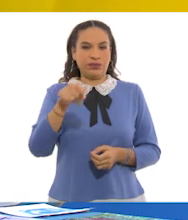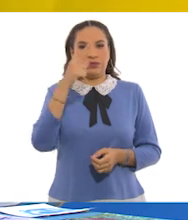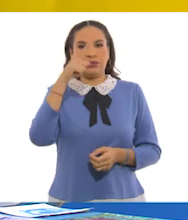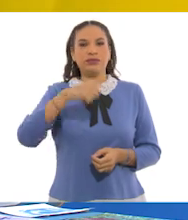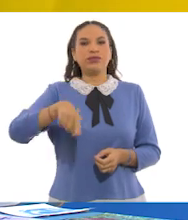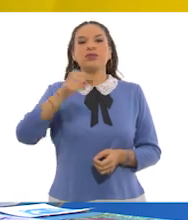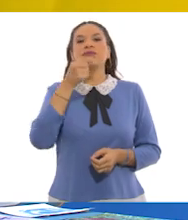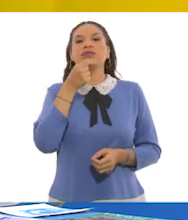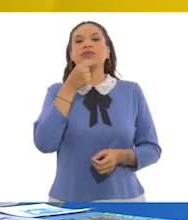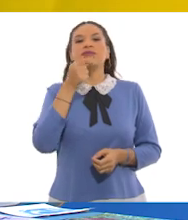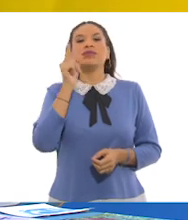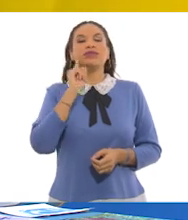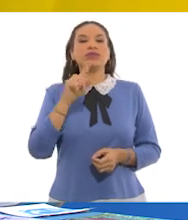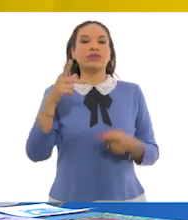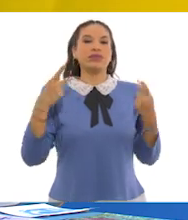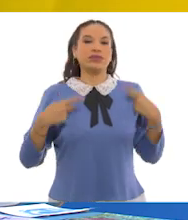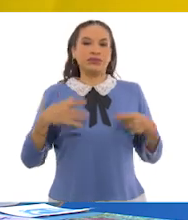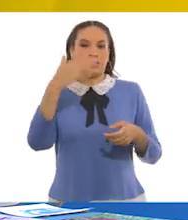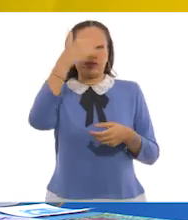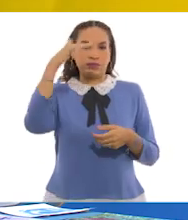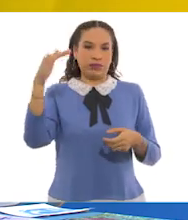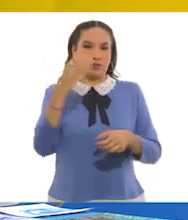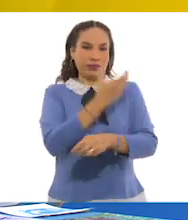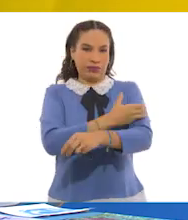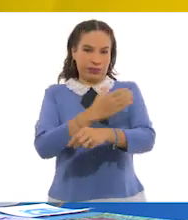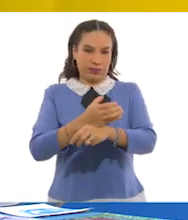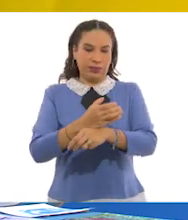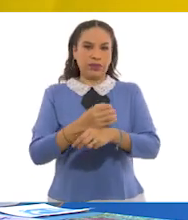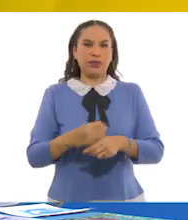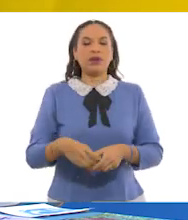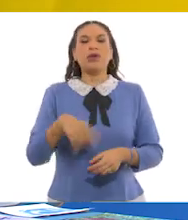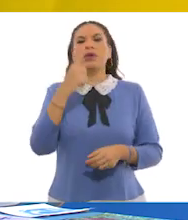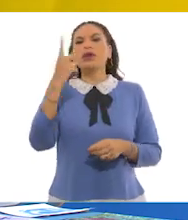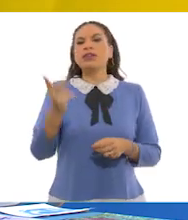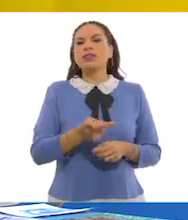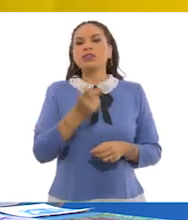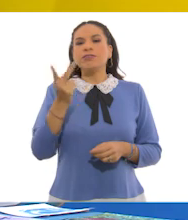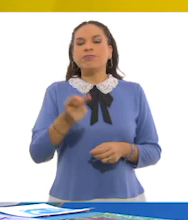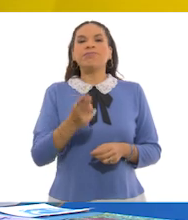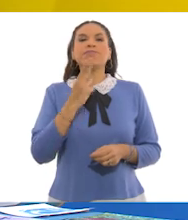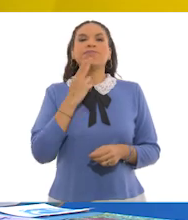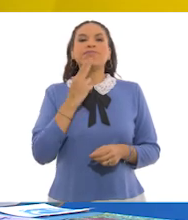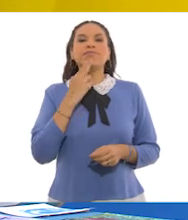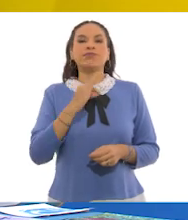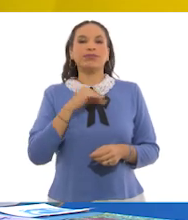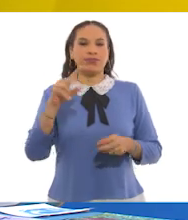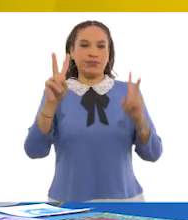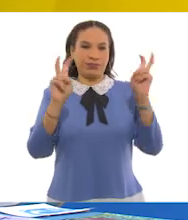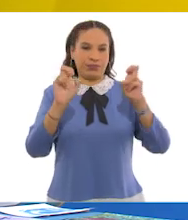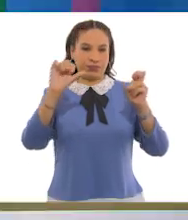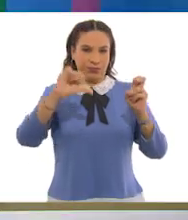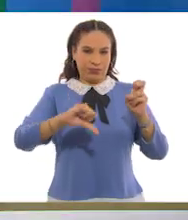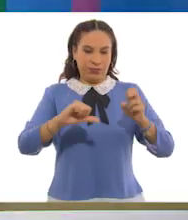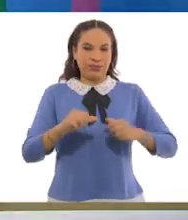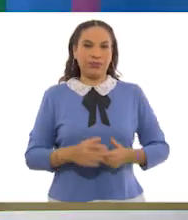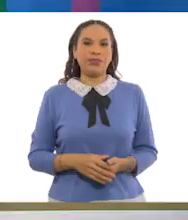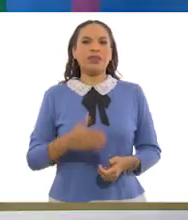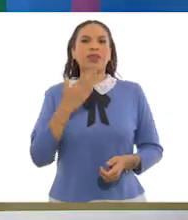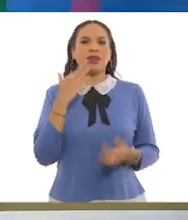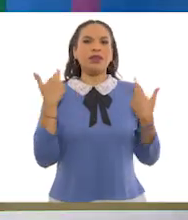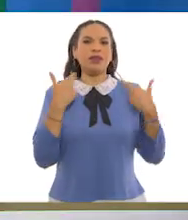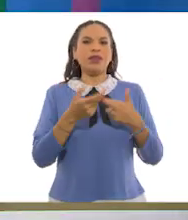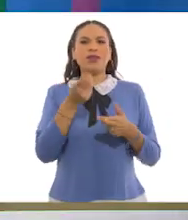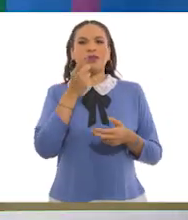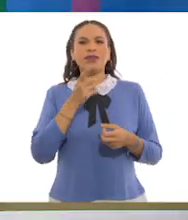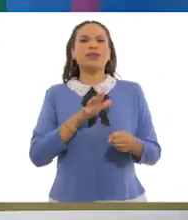también a los niños y a las niñas y a las personas adultas que los acompañan. Es una pregunta que servirá para introducir el tema de hoy. Muy bien, maestra.